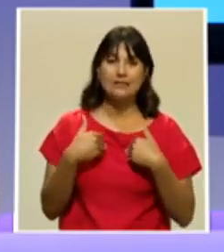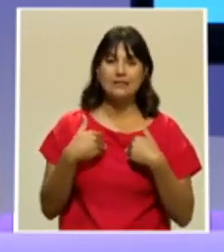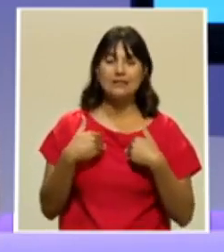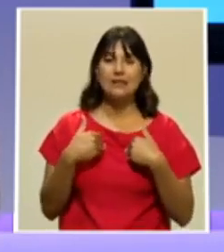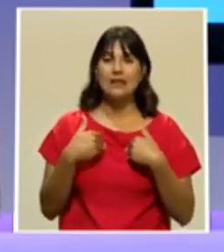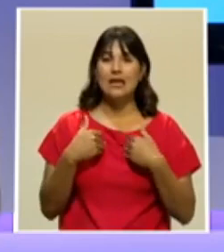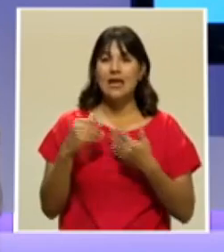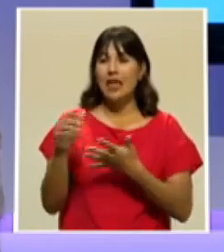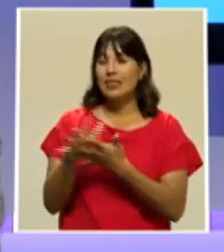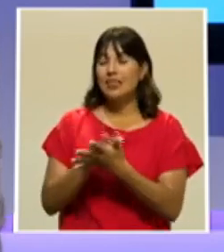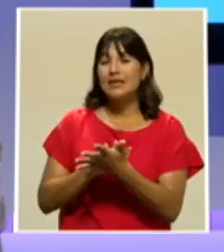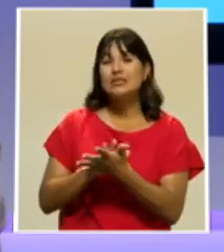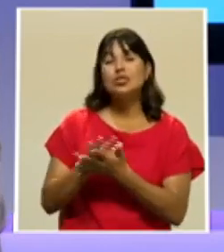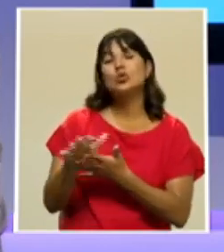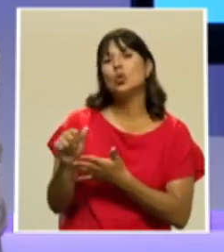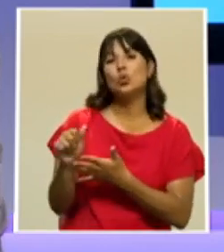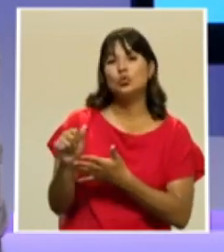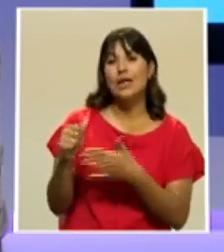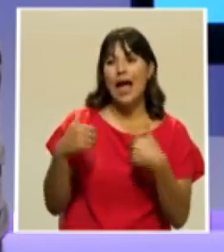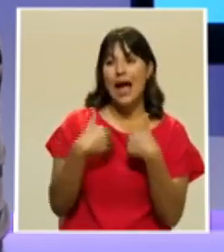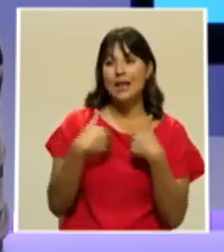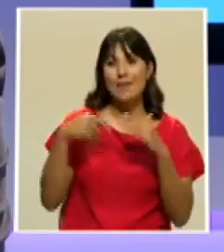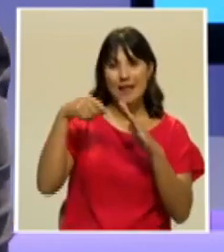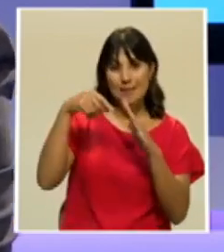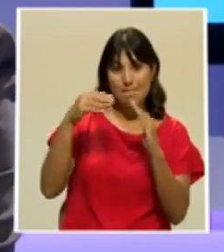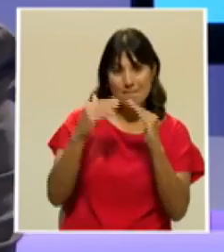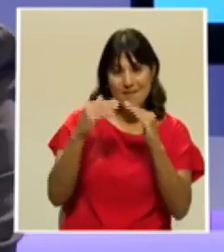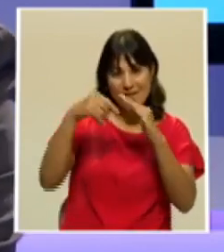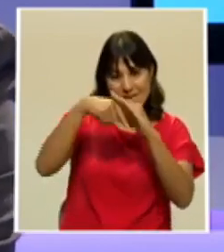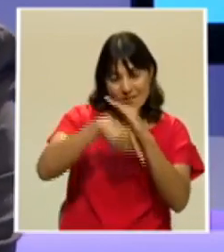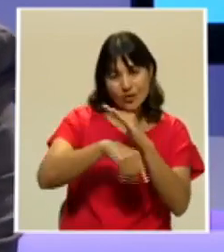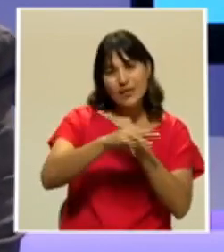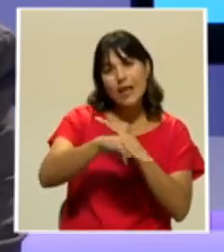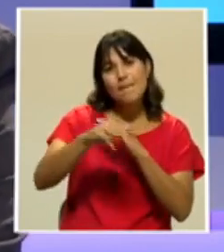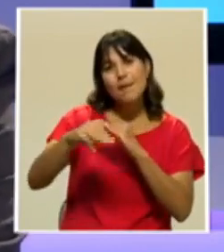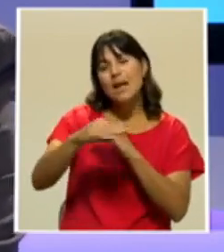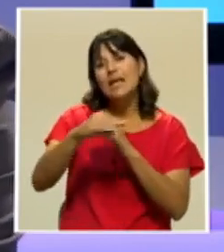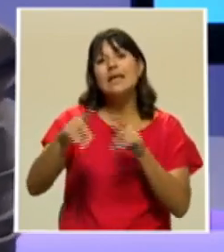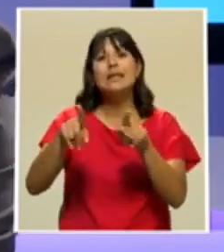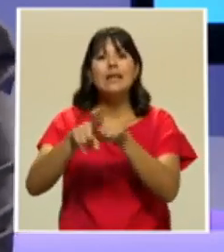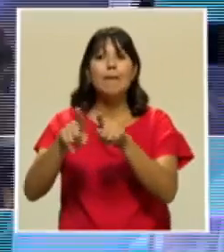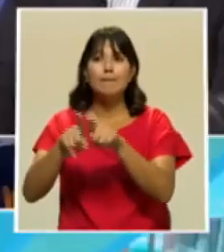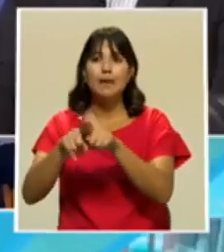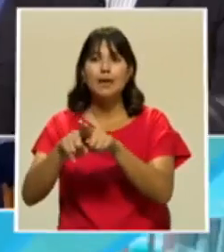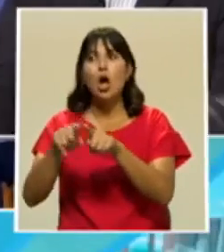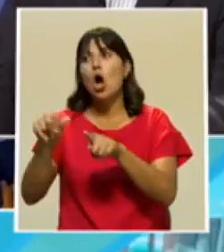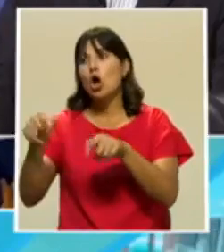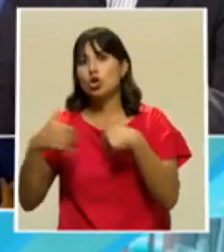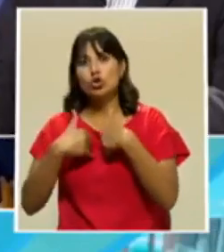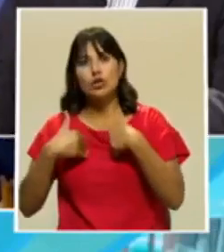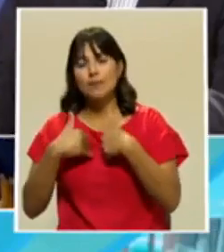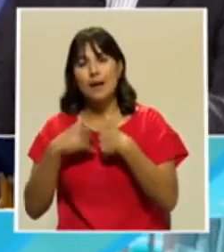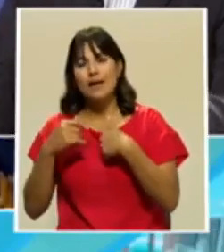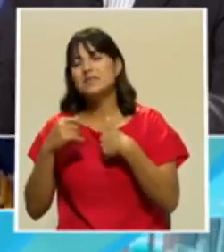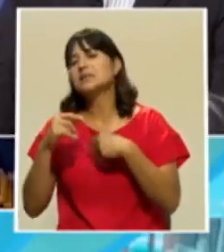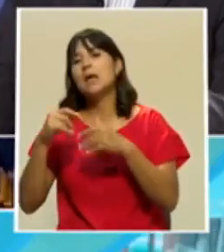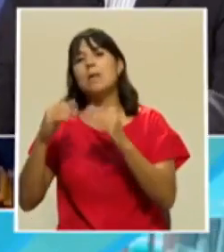no solamente de las que viven en el fondo marino, sino de las que están en el agua y que consiste